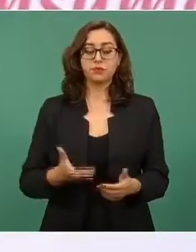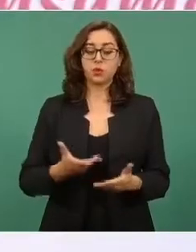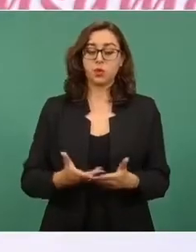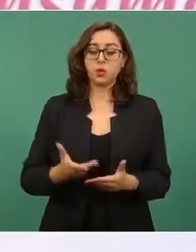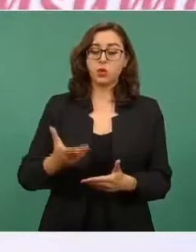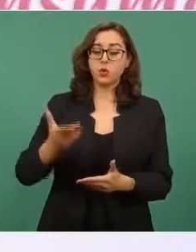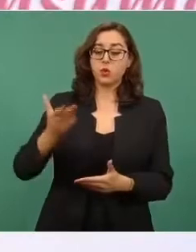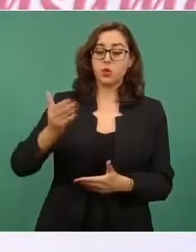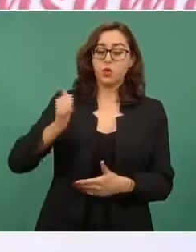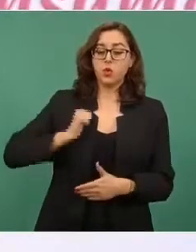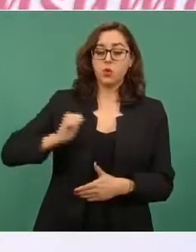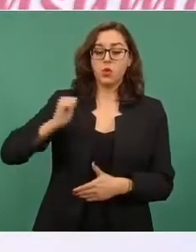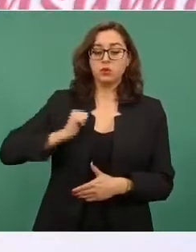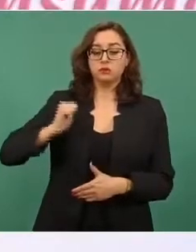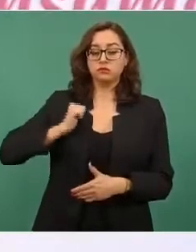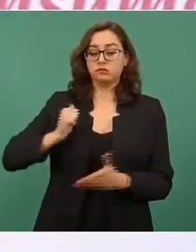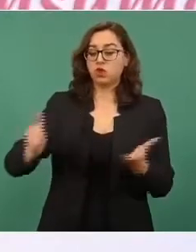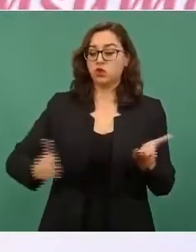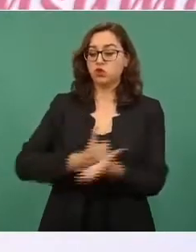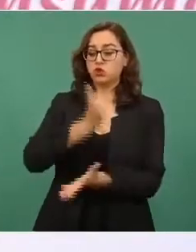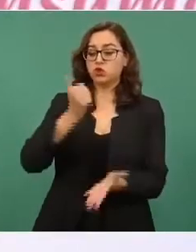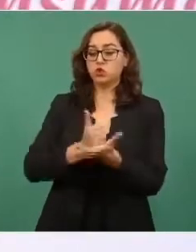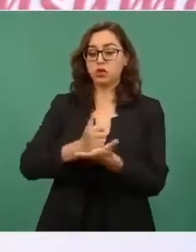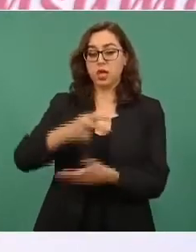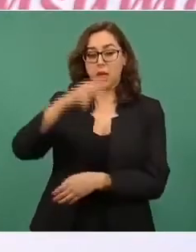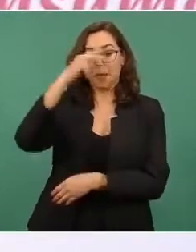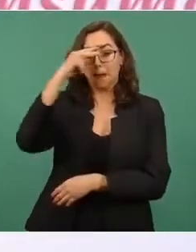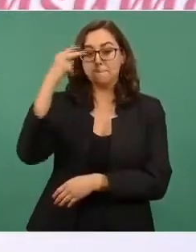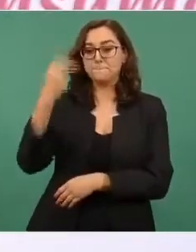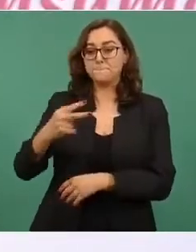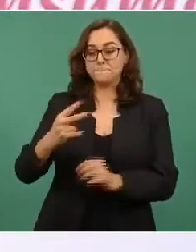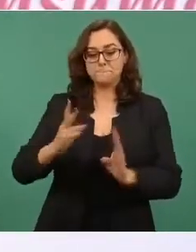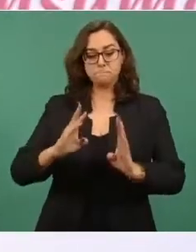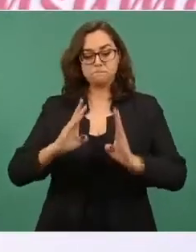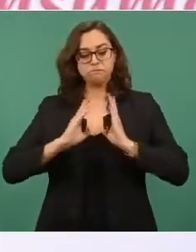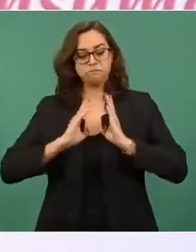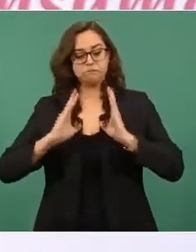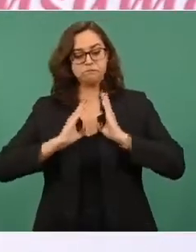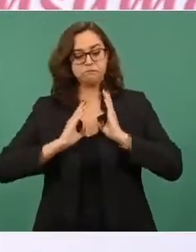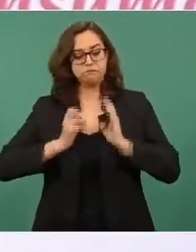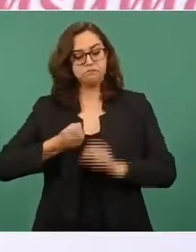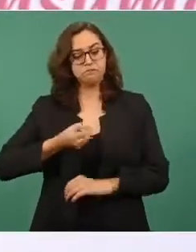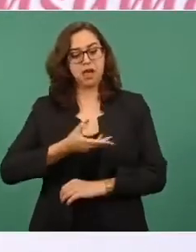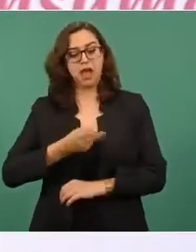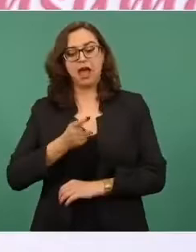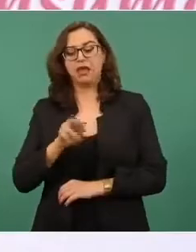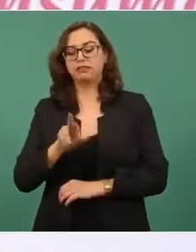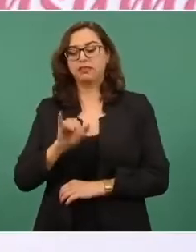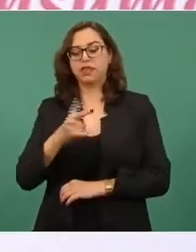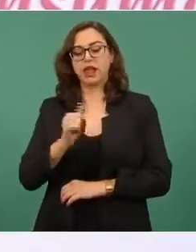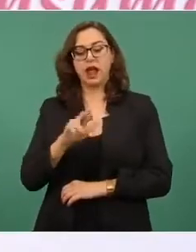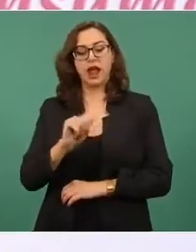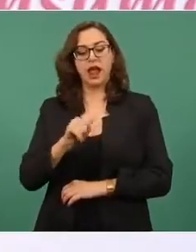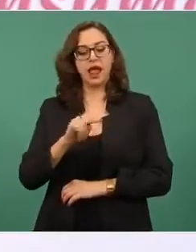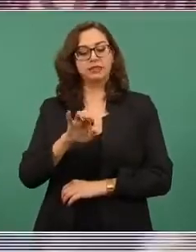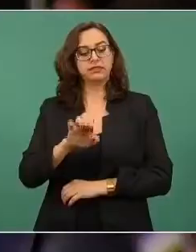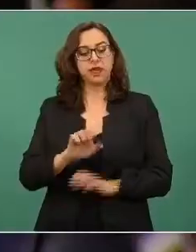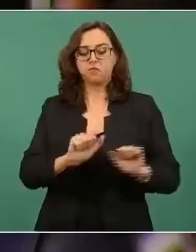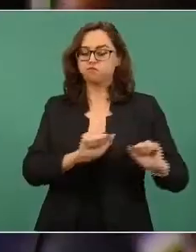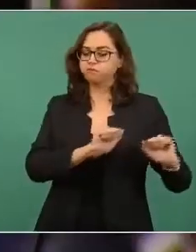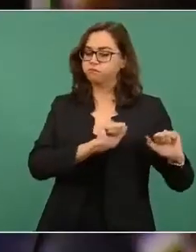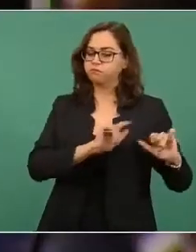México fue un festejo de la élite militar y política